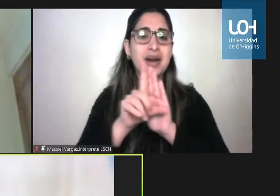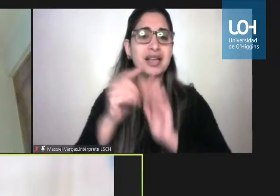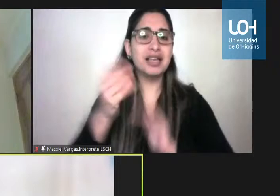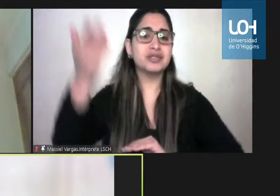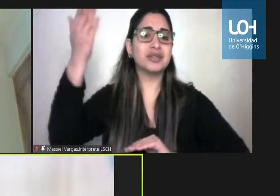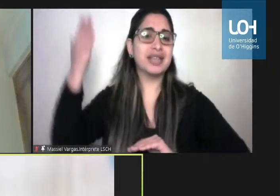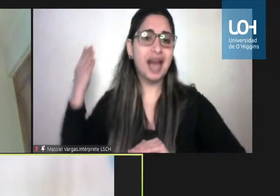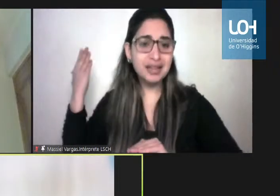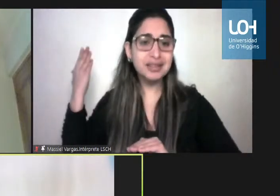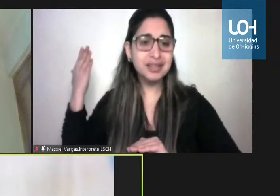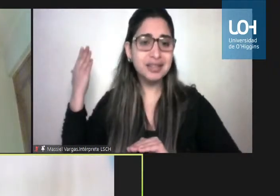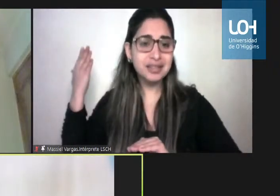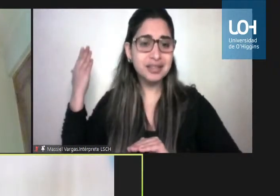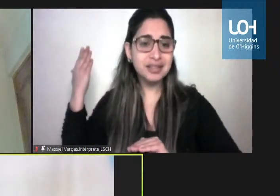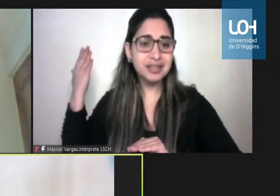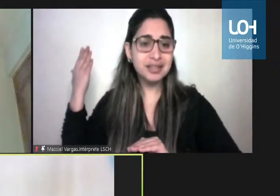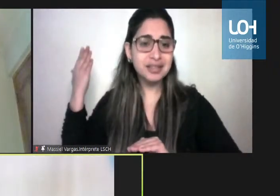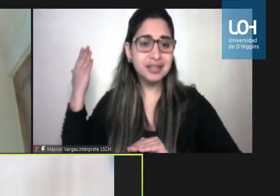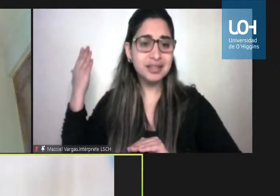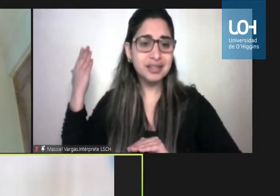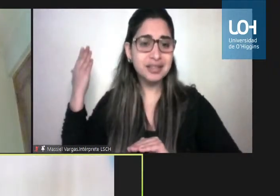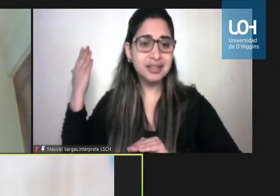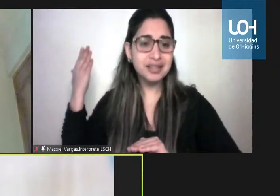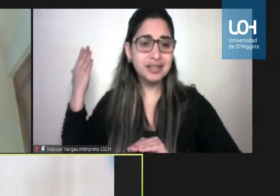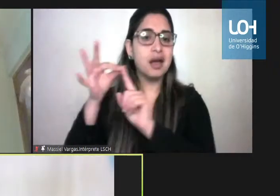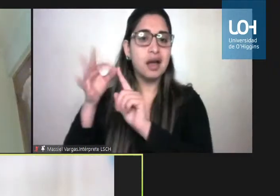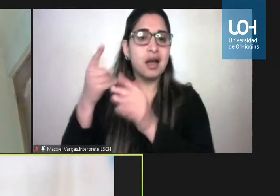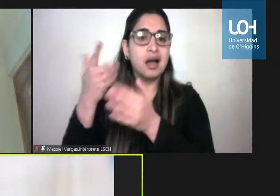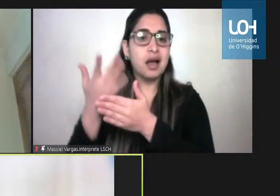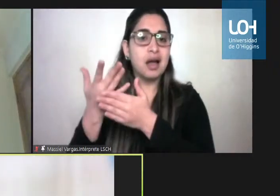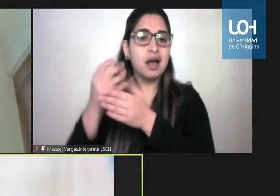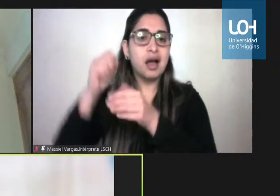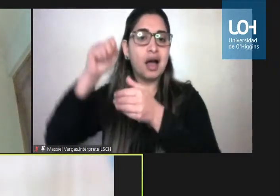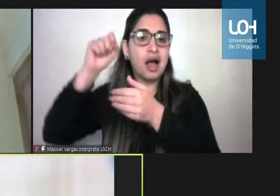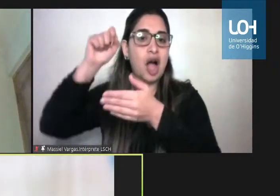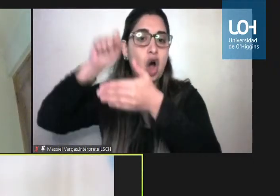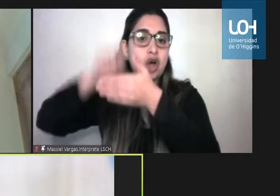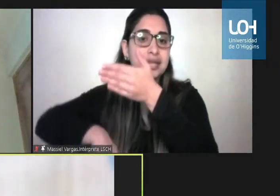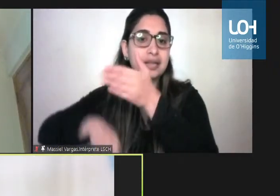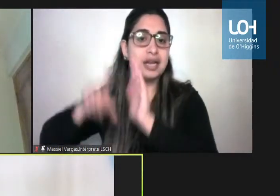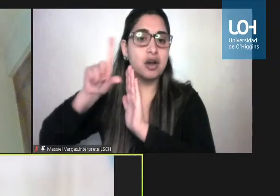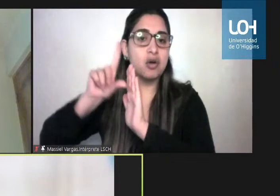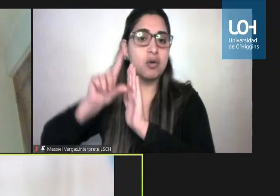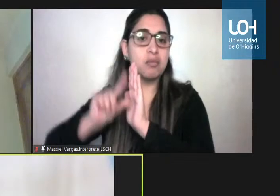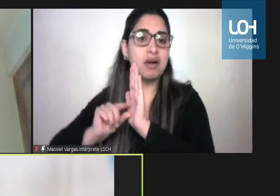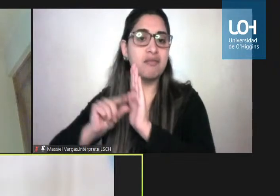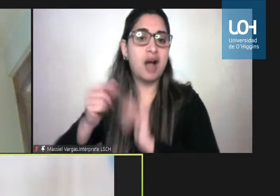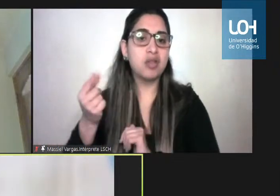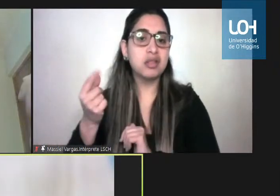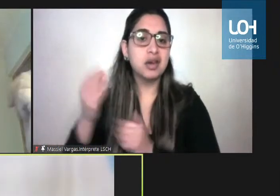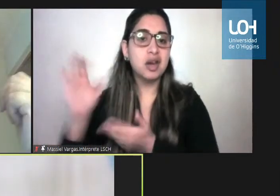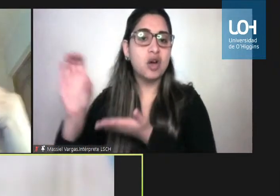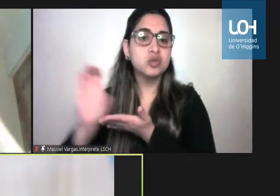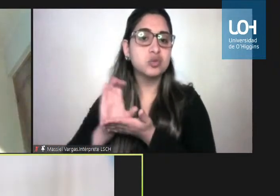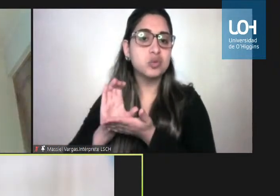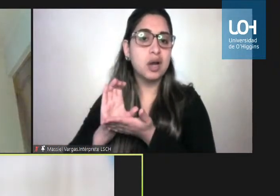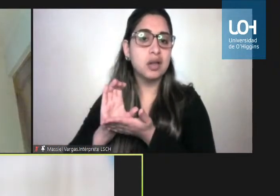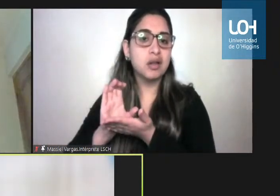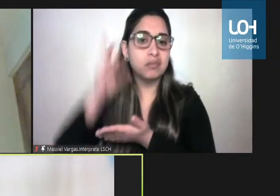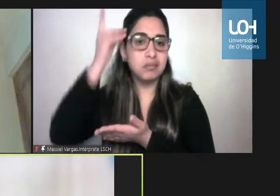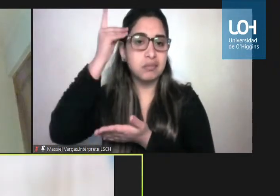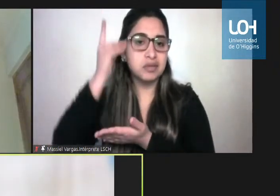decía que tú podías contratar por menos dinero a una persona con discapacidad mental por ejemplo eso se regularizó